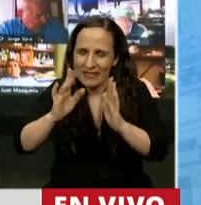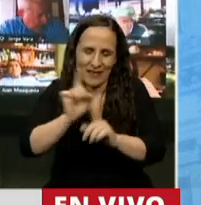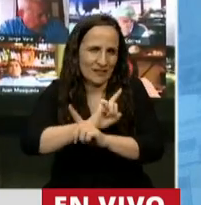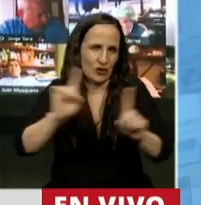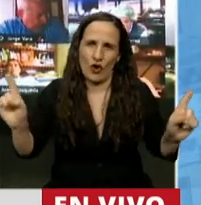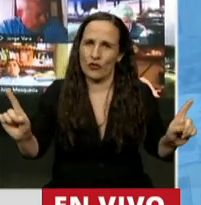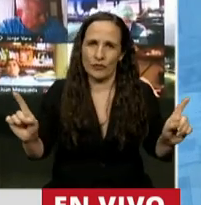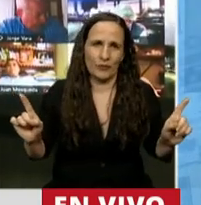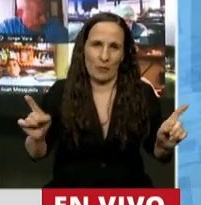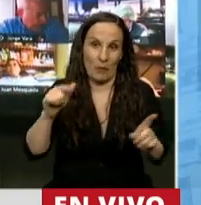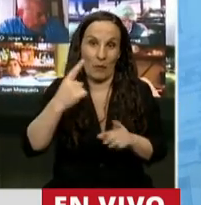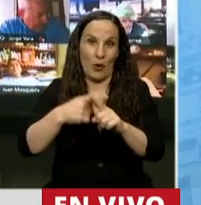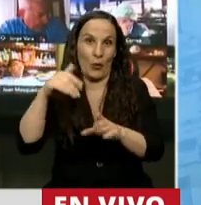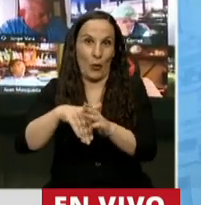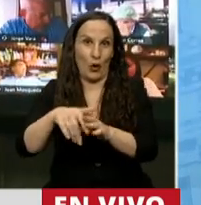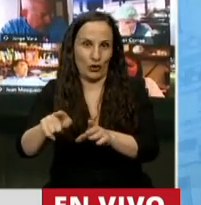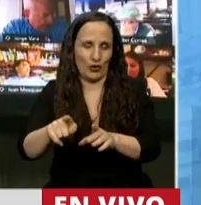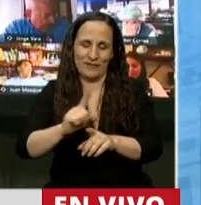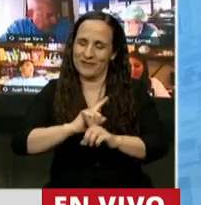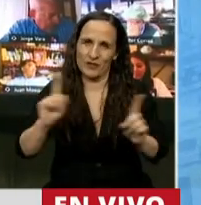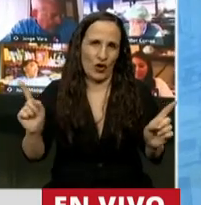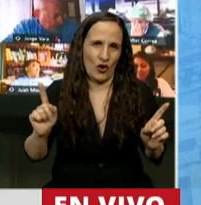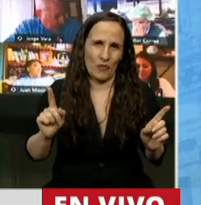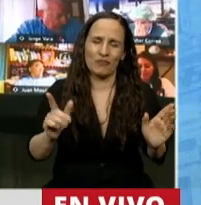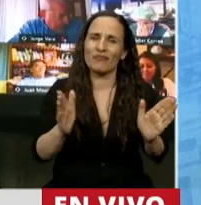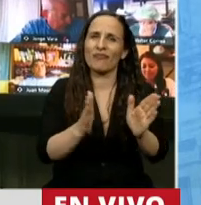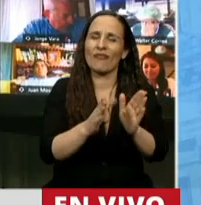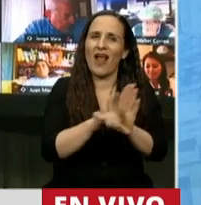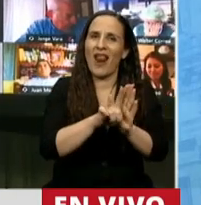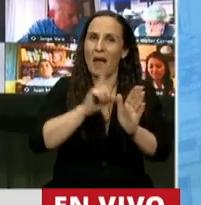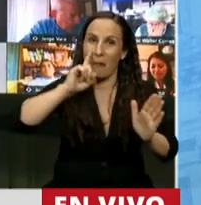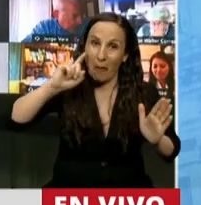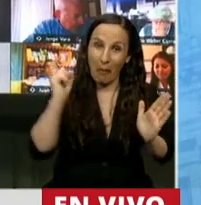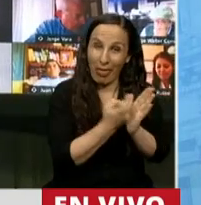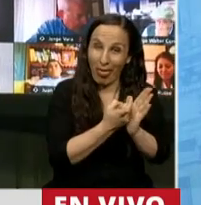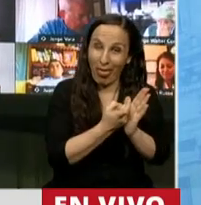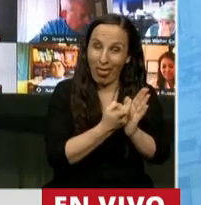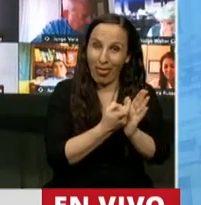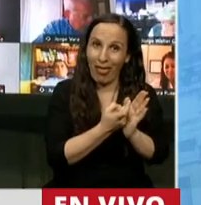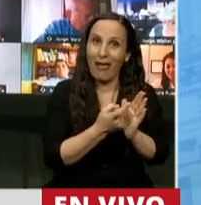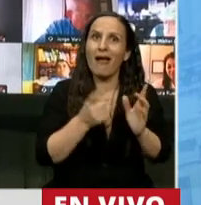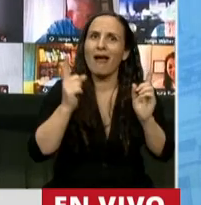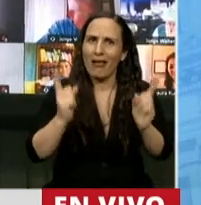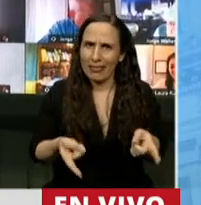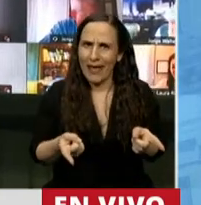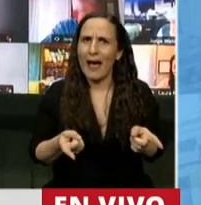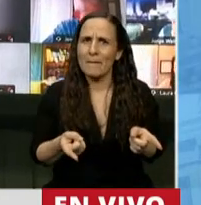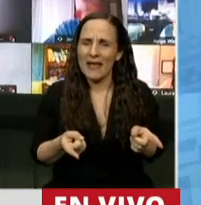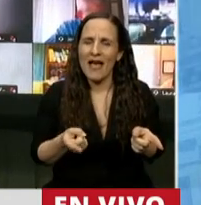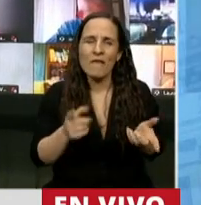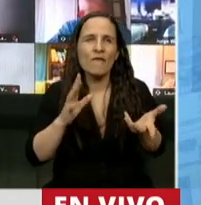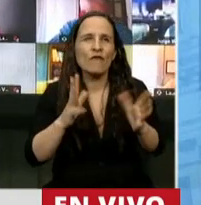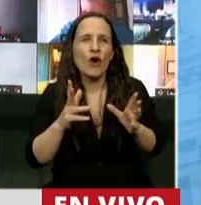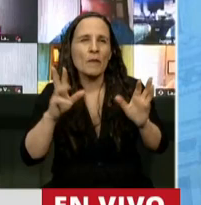Presidente, esto no sólo es ilegal, sino que desde el punto de vista de la concepción